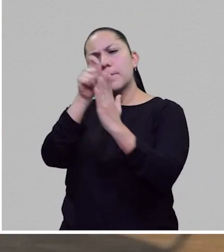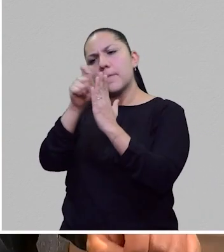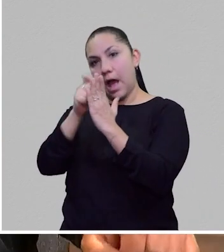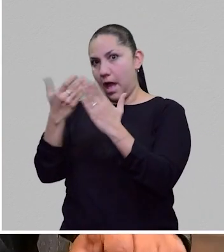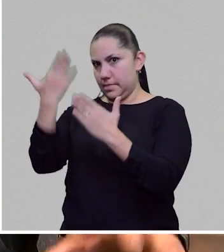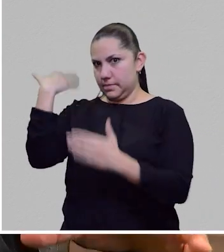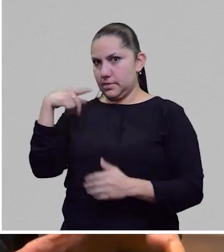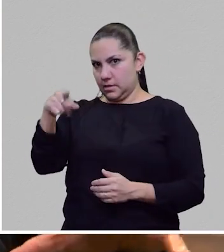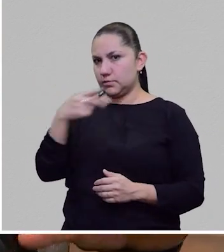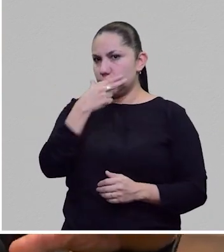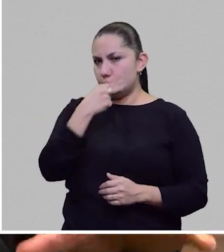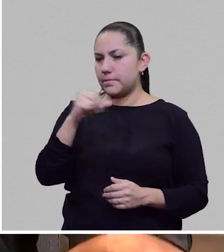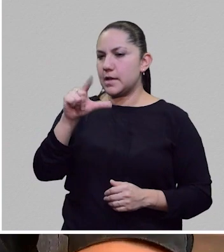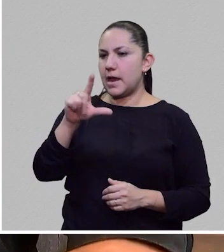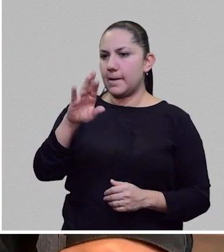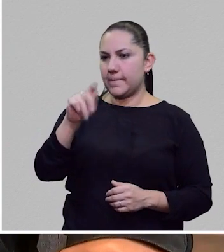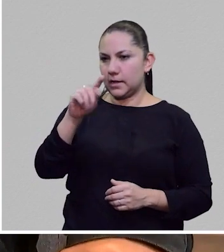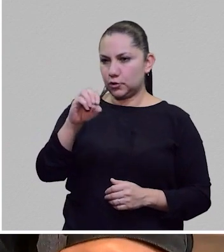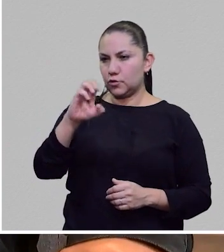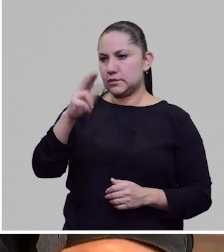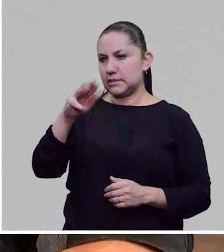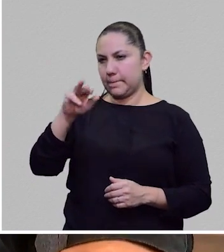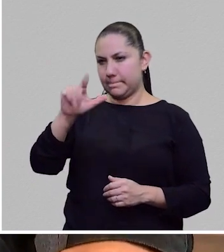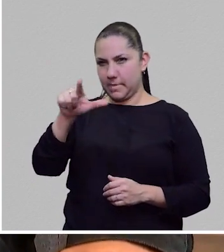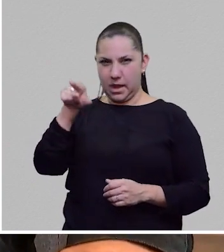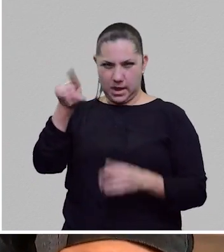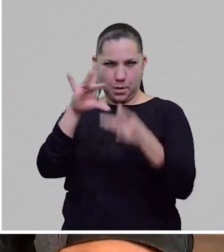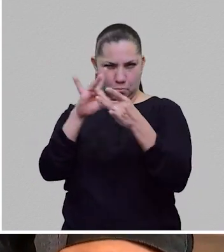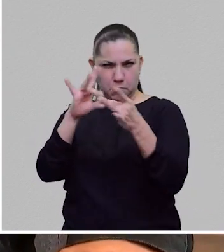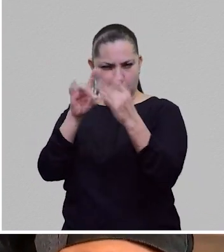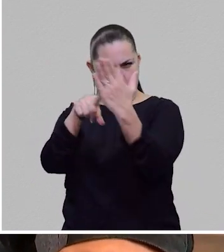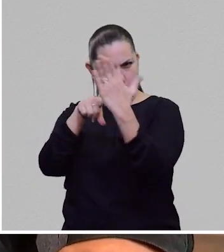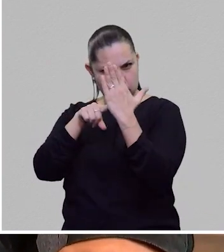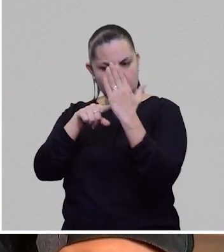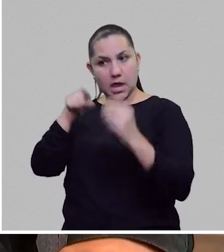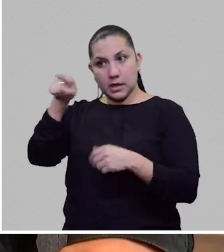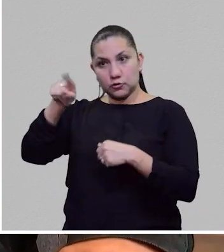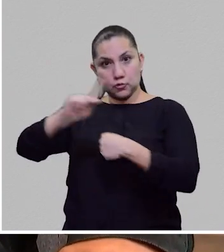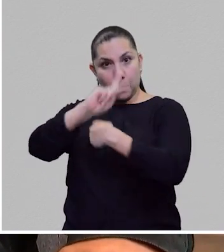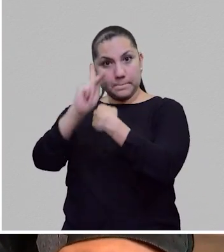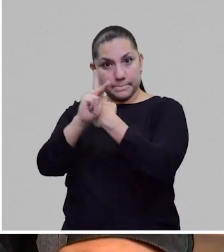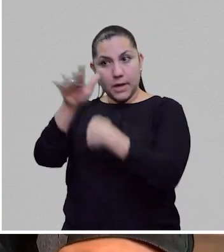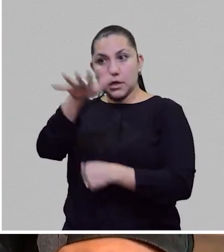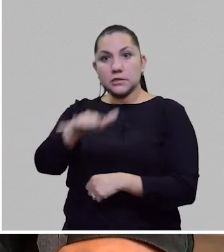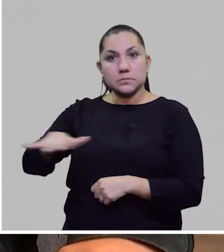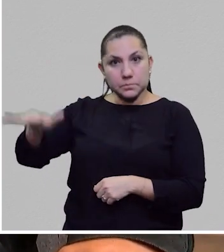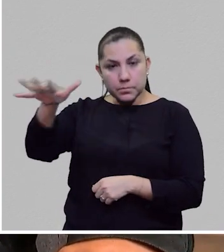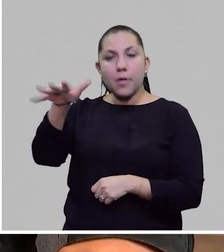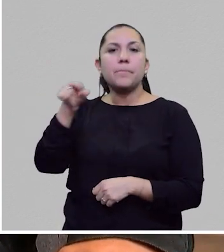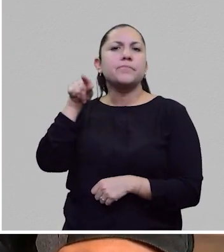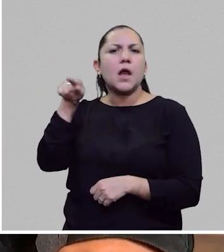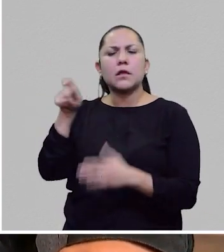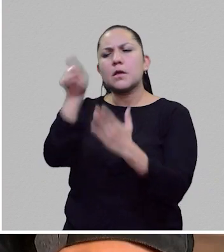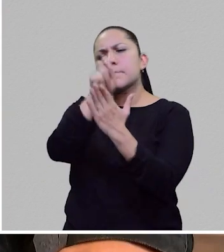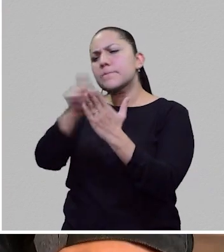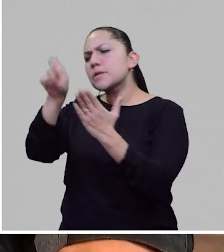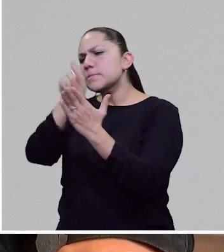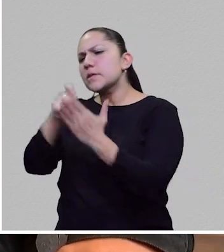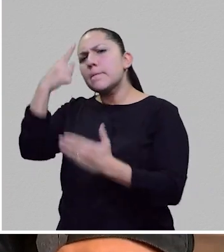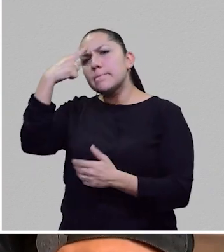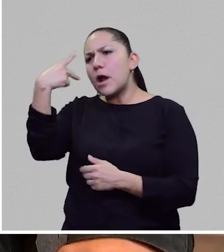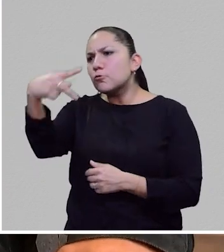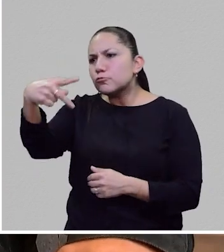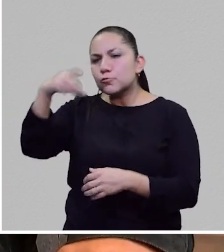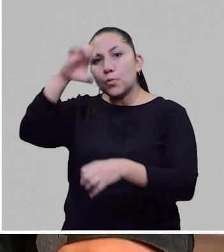conoce, eso me lo contaba Alberto Chimal y a mí me sorprendió, en su país es como muy valorado como un recuperador del